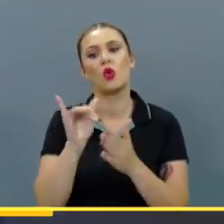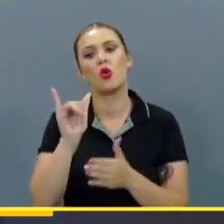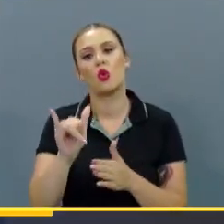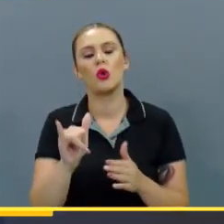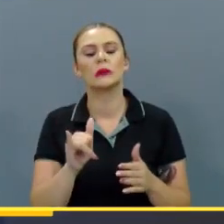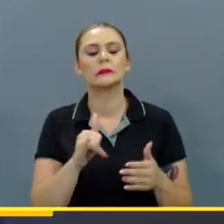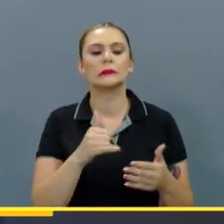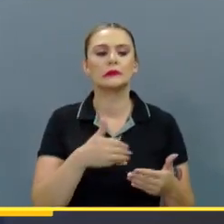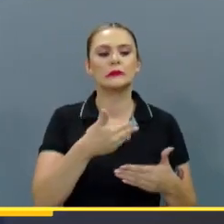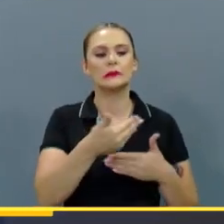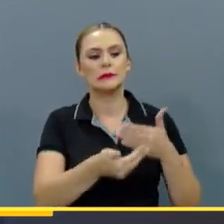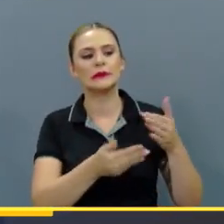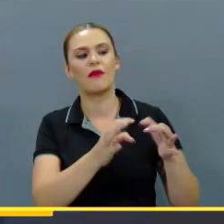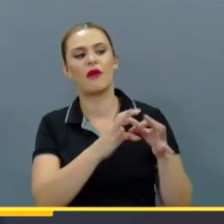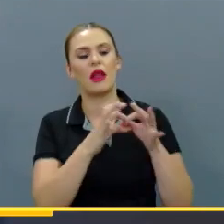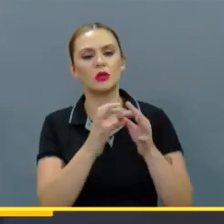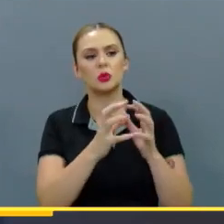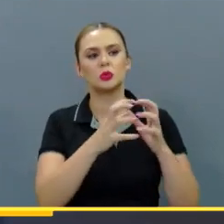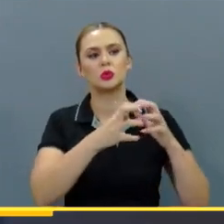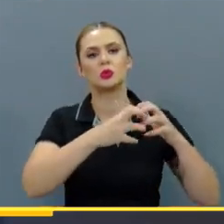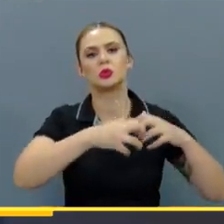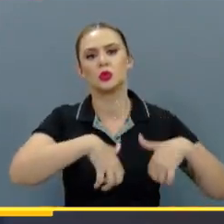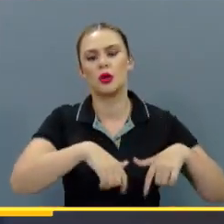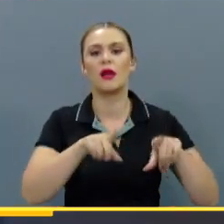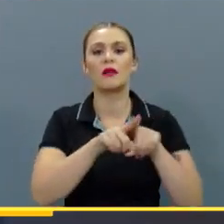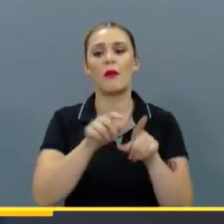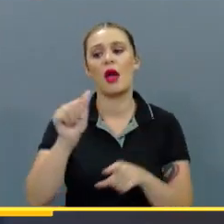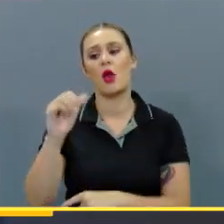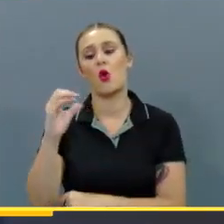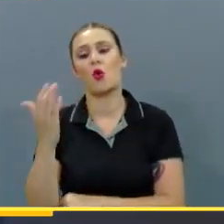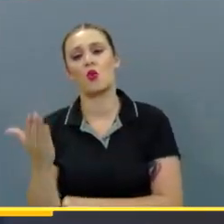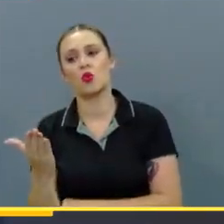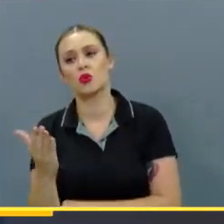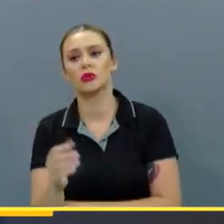menoscabando una relación también de Aaron Cruz.